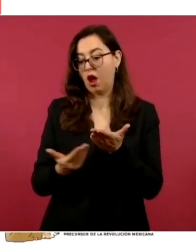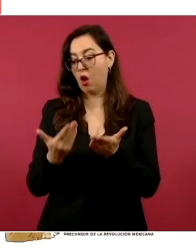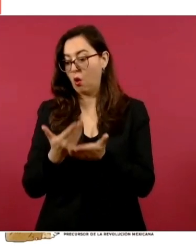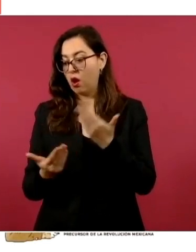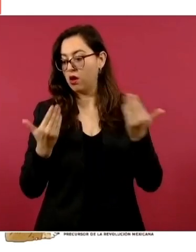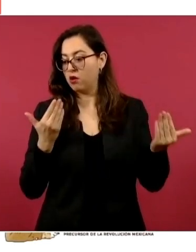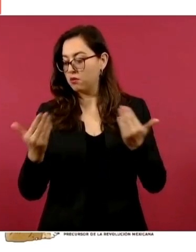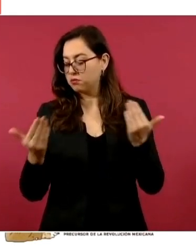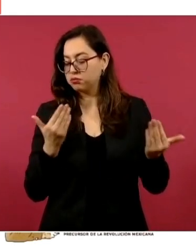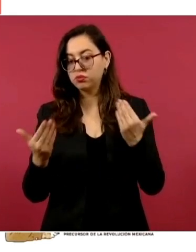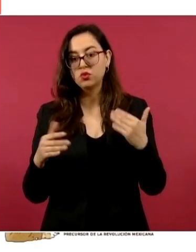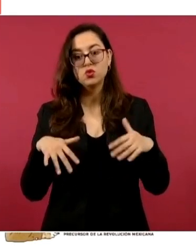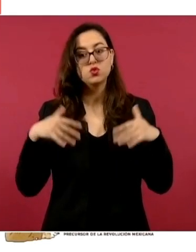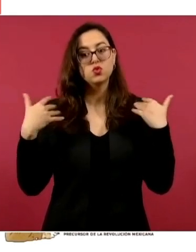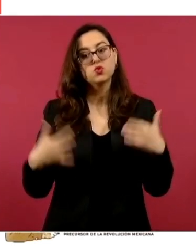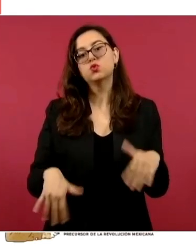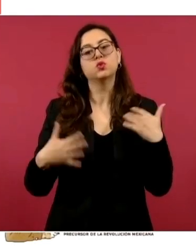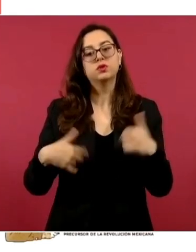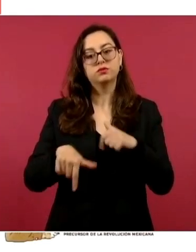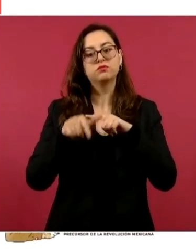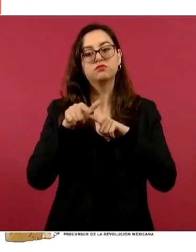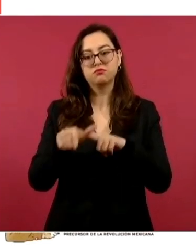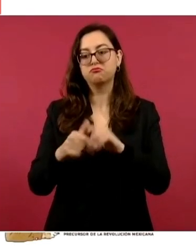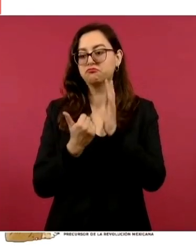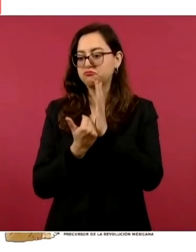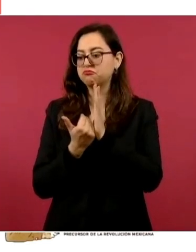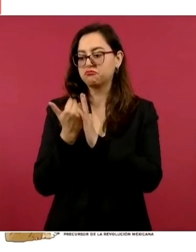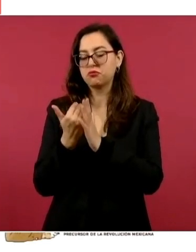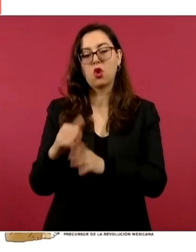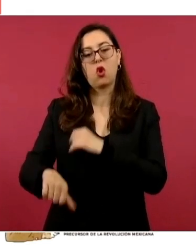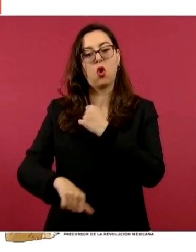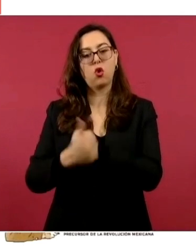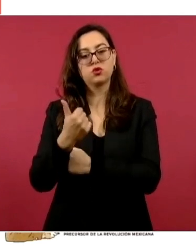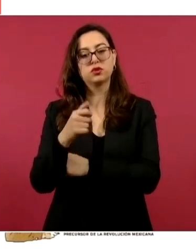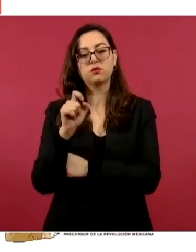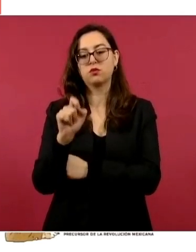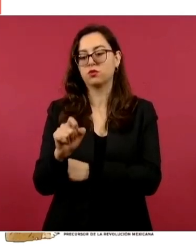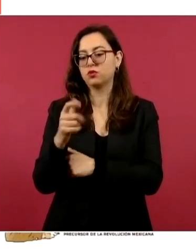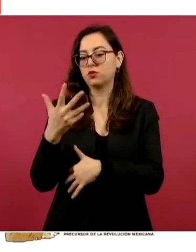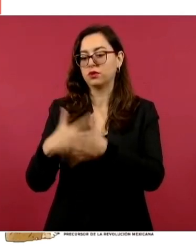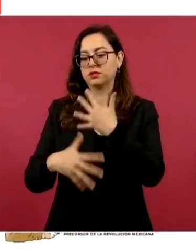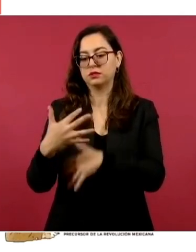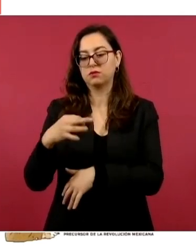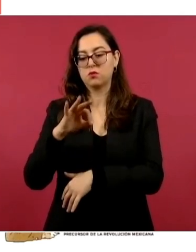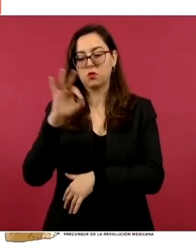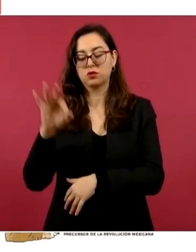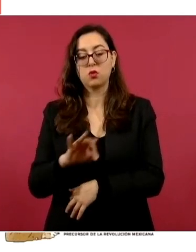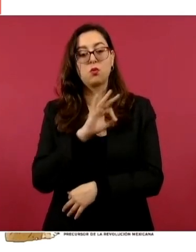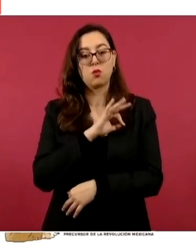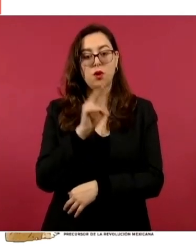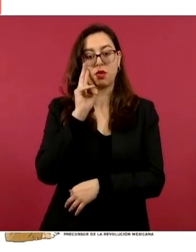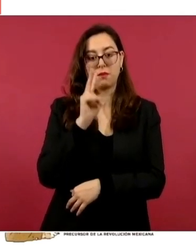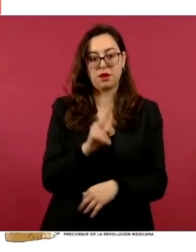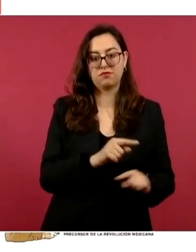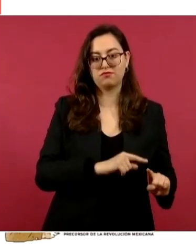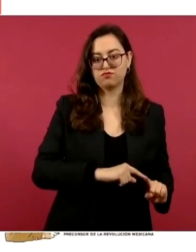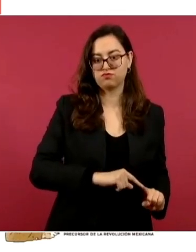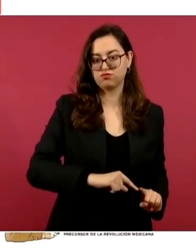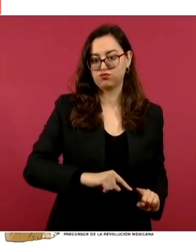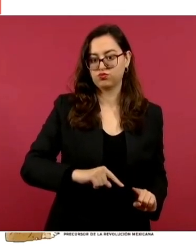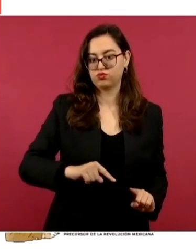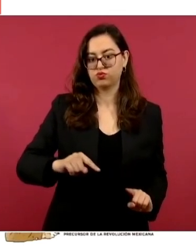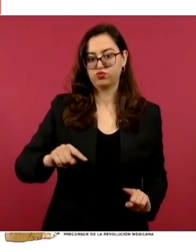es muy importante para nuestro país, 11.15 por ciento, ahí se ve la clara tendencia a la